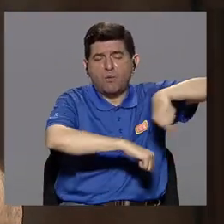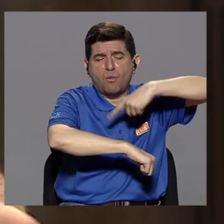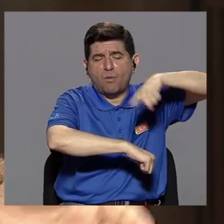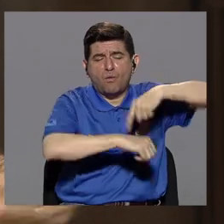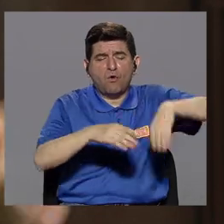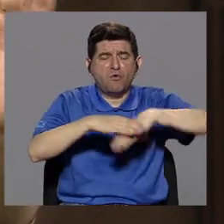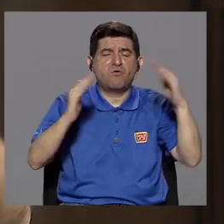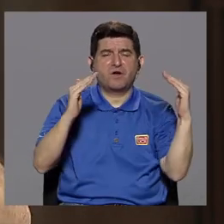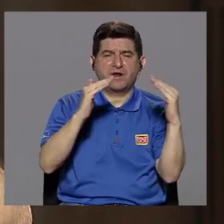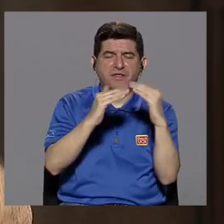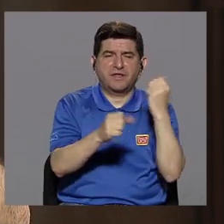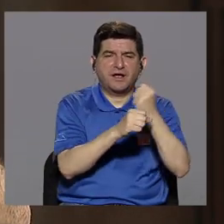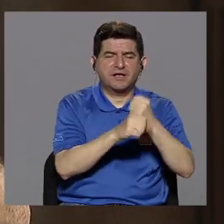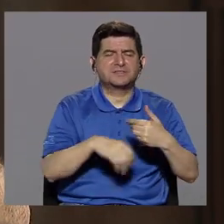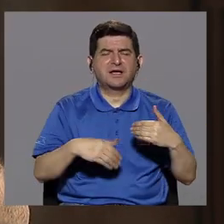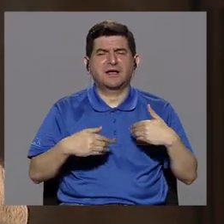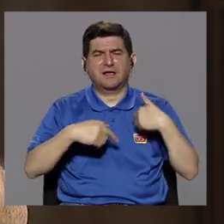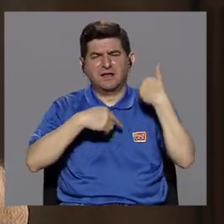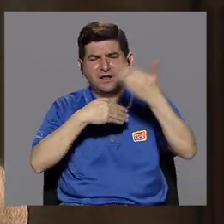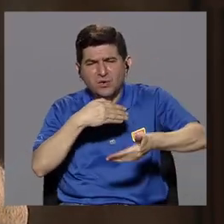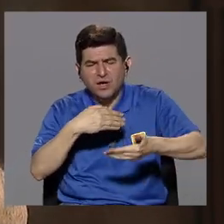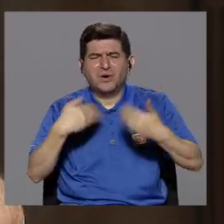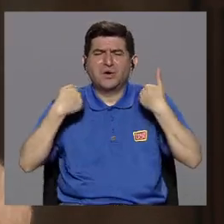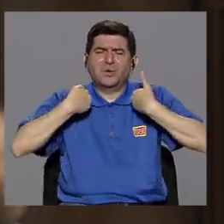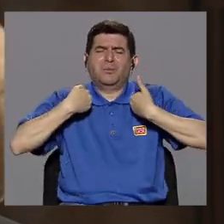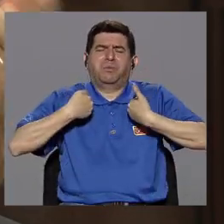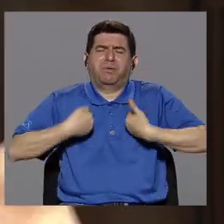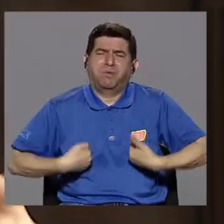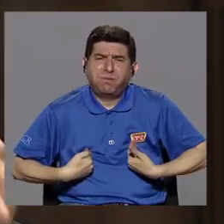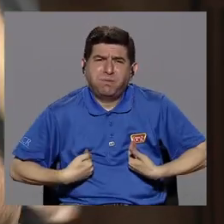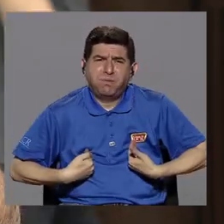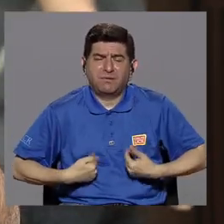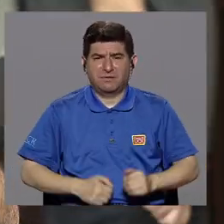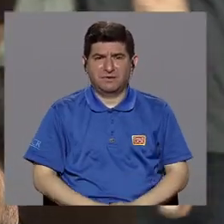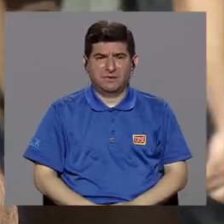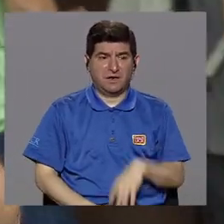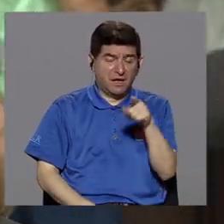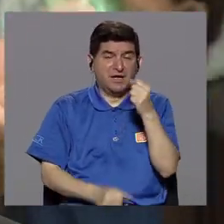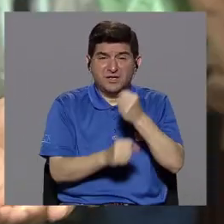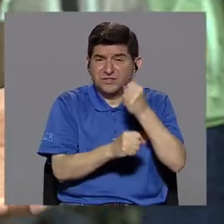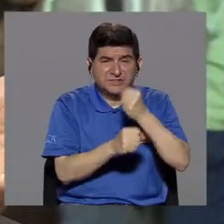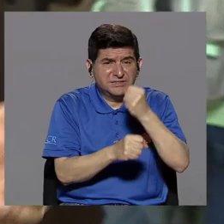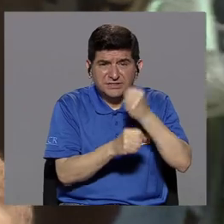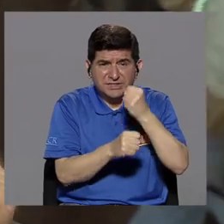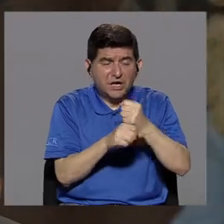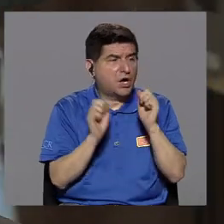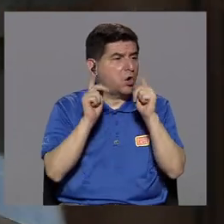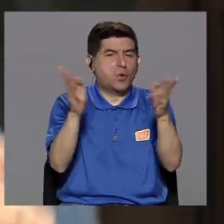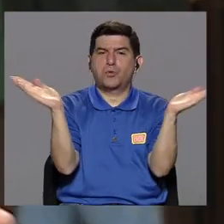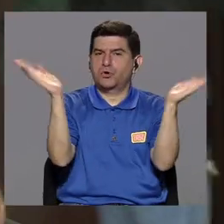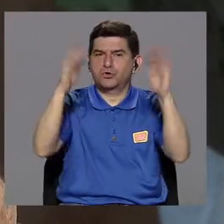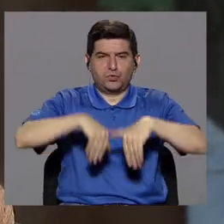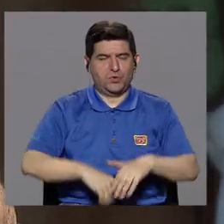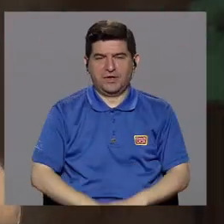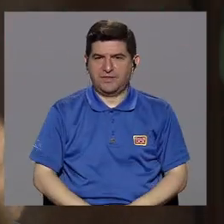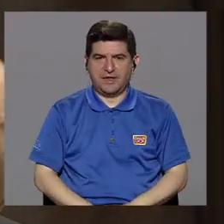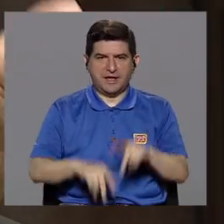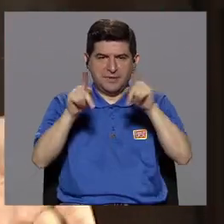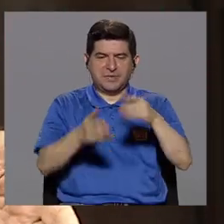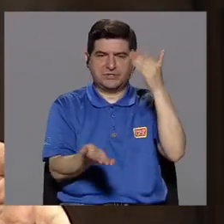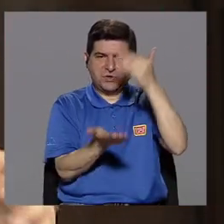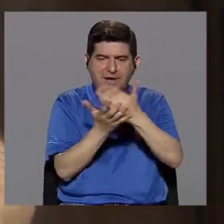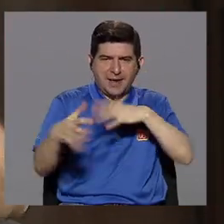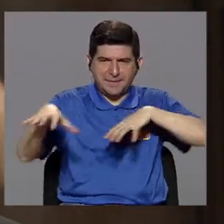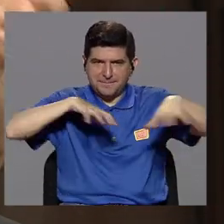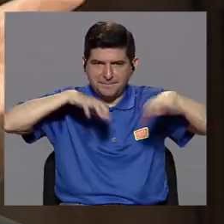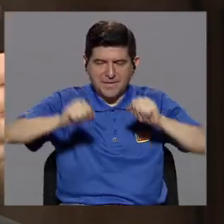trabajando y llegan cansadísimos. Y en sus trabajos no hay oportunidades para que hagan pausas activas, para que hagan